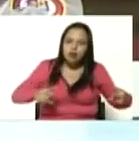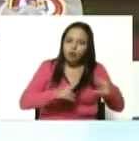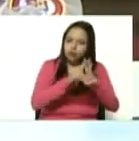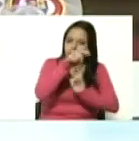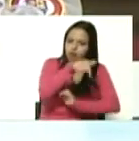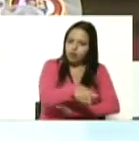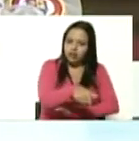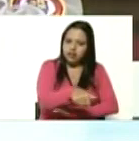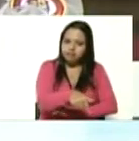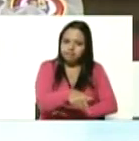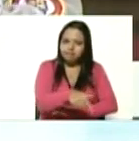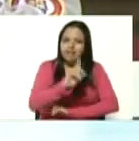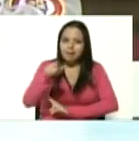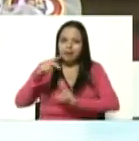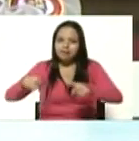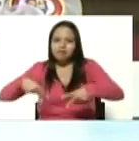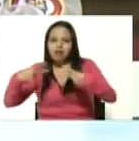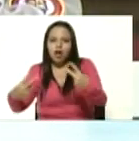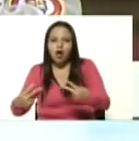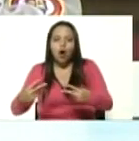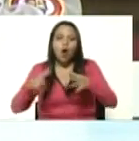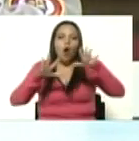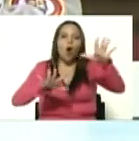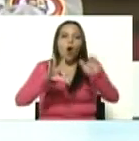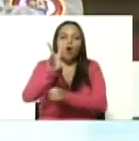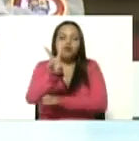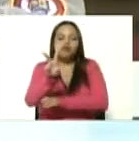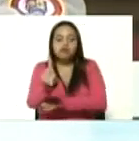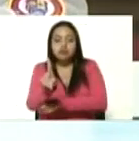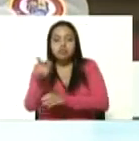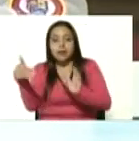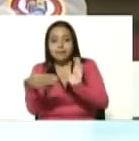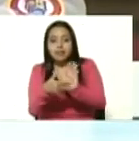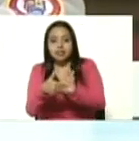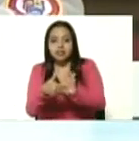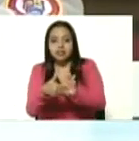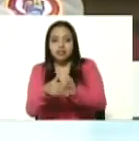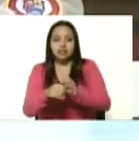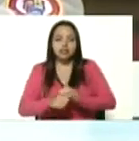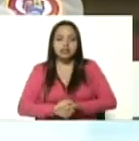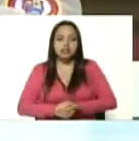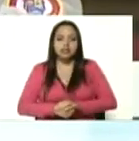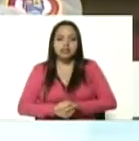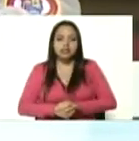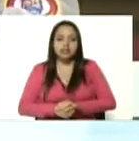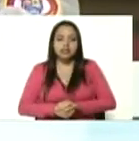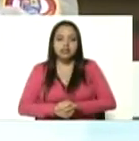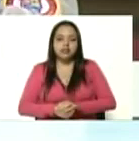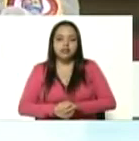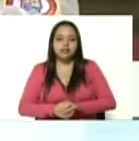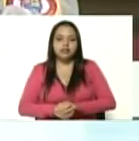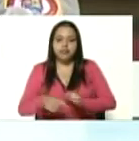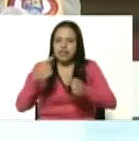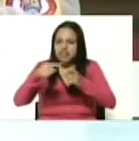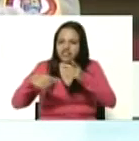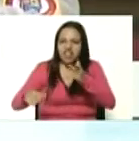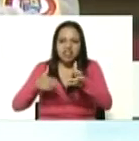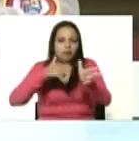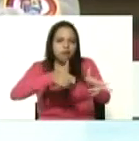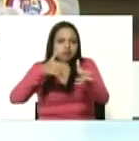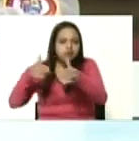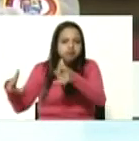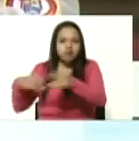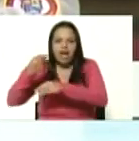recuperado ya 11 mil mocinagán en menos del tiempo 200 fusiles automáticos